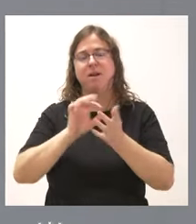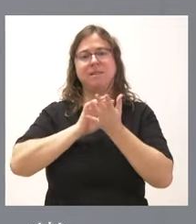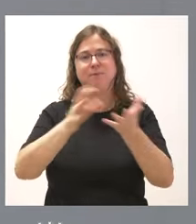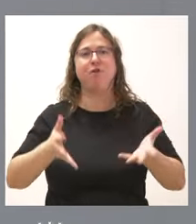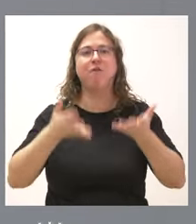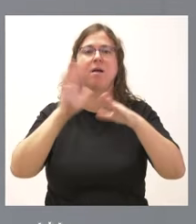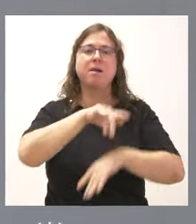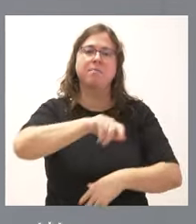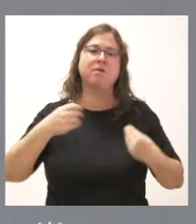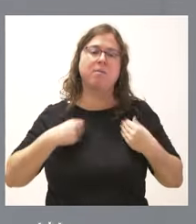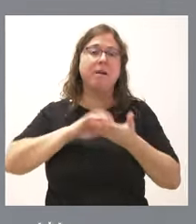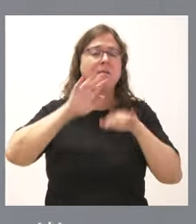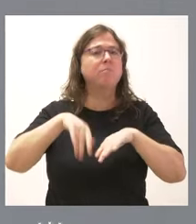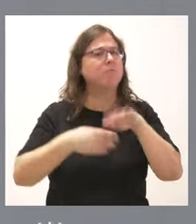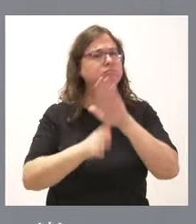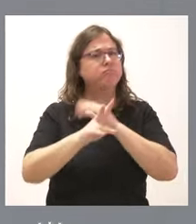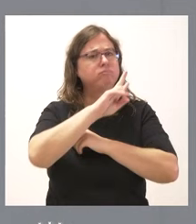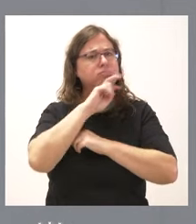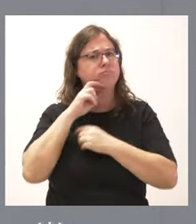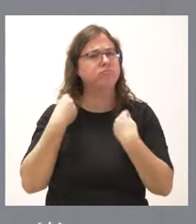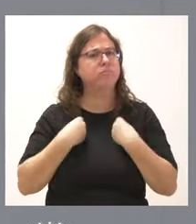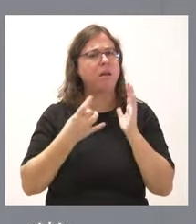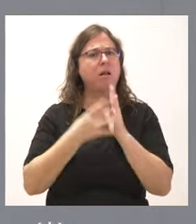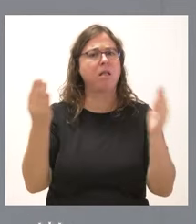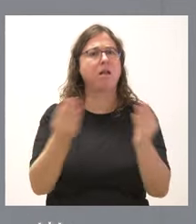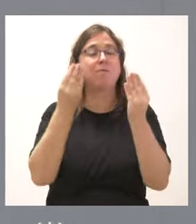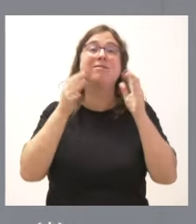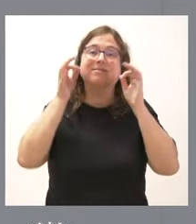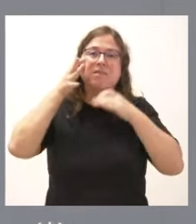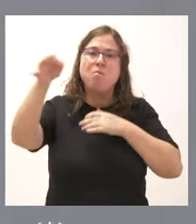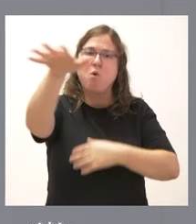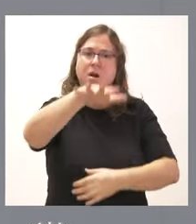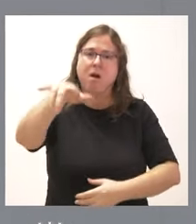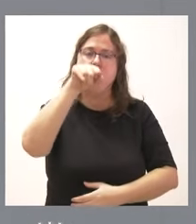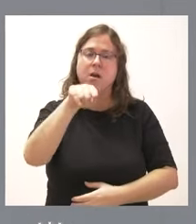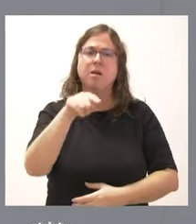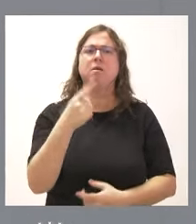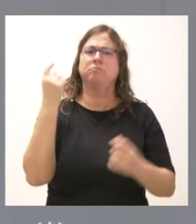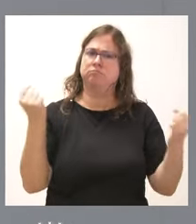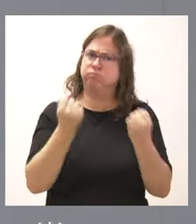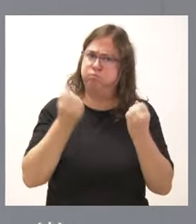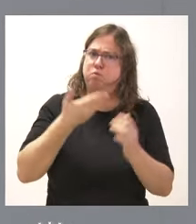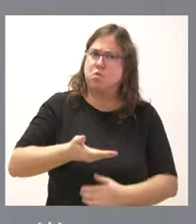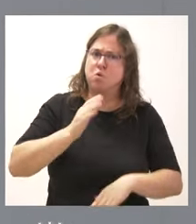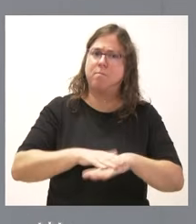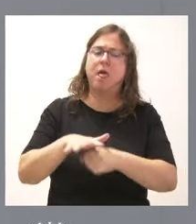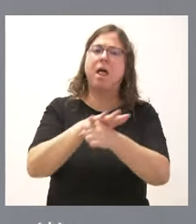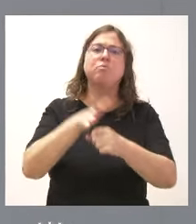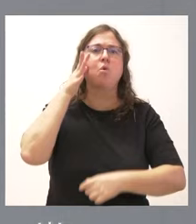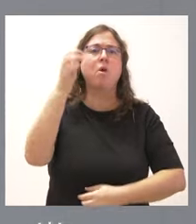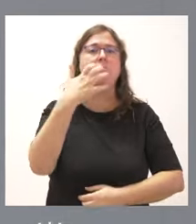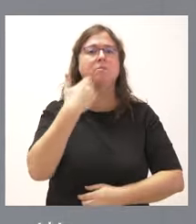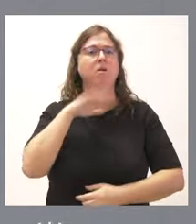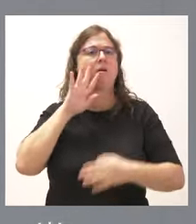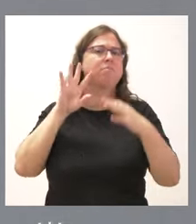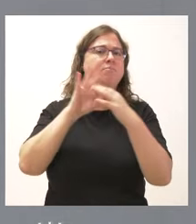ofrecemos a las personas de Castilla y León para seguir manteniendo su calidad de vida y hacerlo especialmente en el mundo rural. Hay actuaciones muy relevantes para el ámbito rural, como es el que tiene